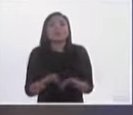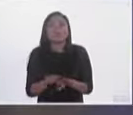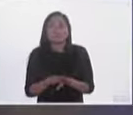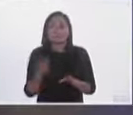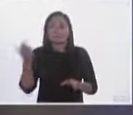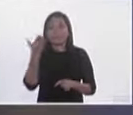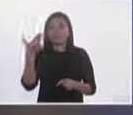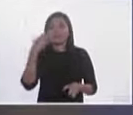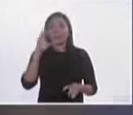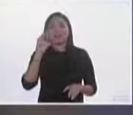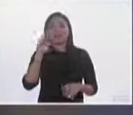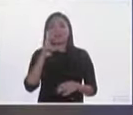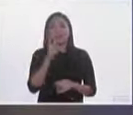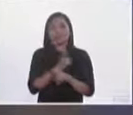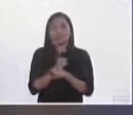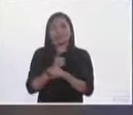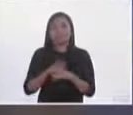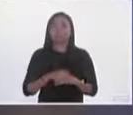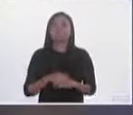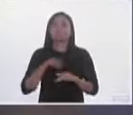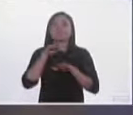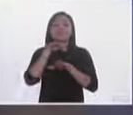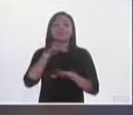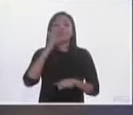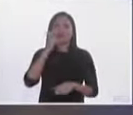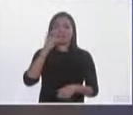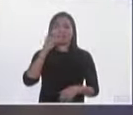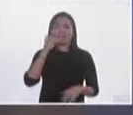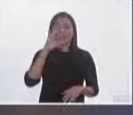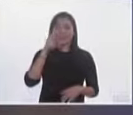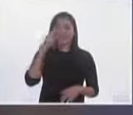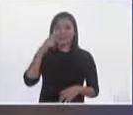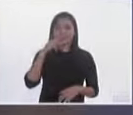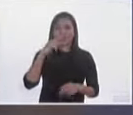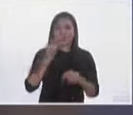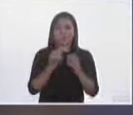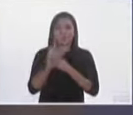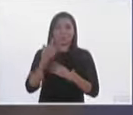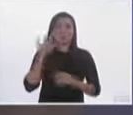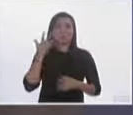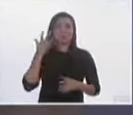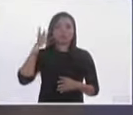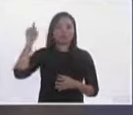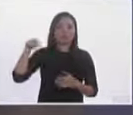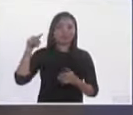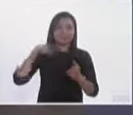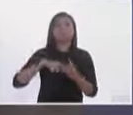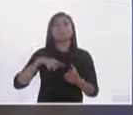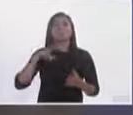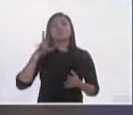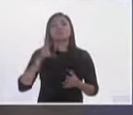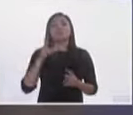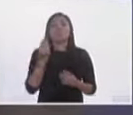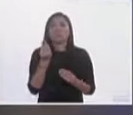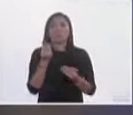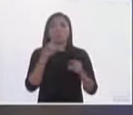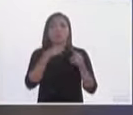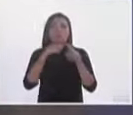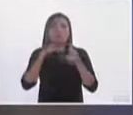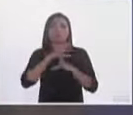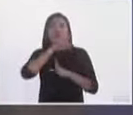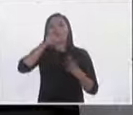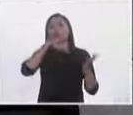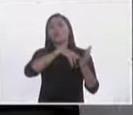Bueno, en el caso del asunto de Nuevo León que señalas, bueno, pues hay que tener mucho cuidado porque obviamente enfrentará el estatus quo de lo que será el